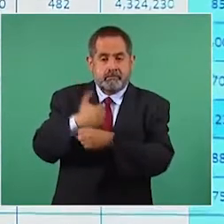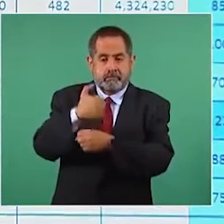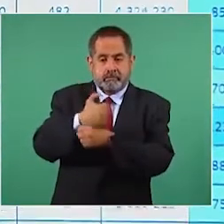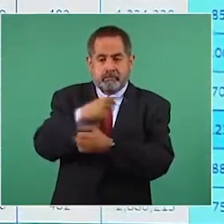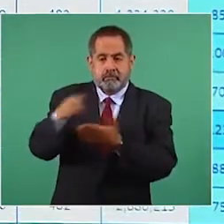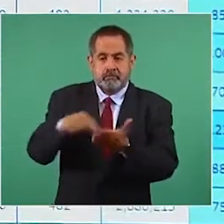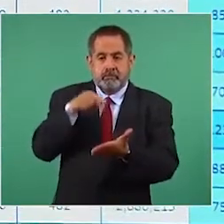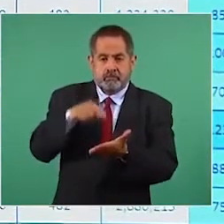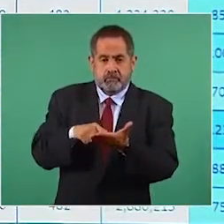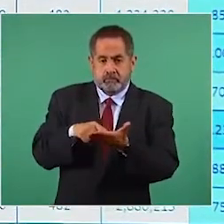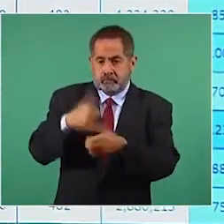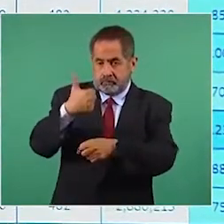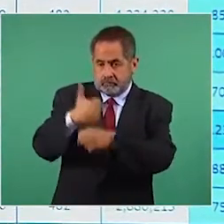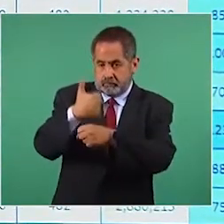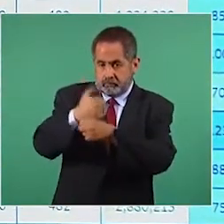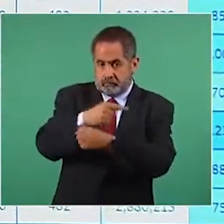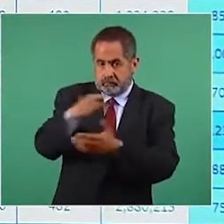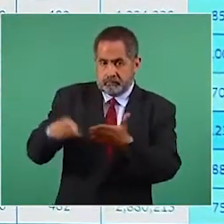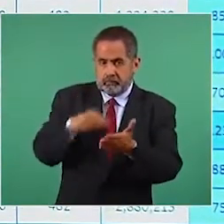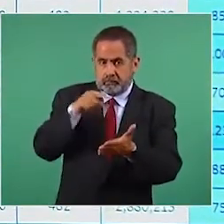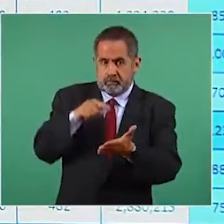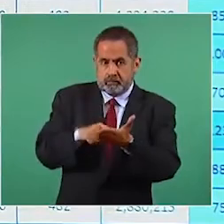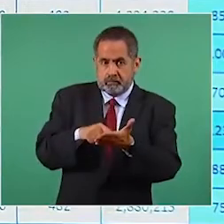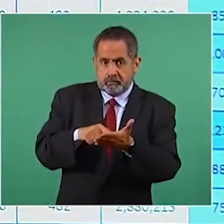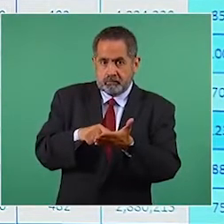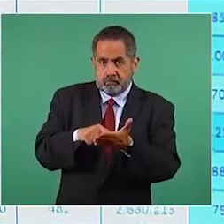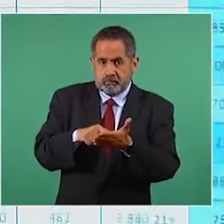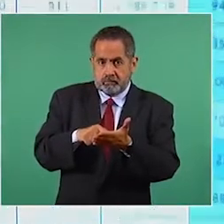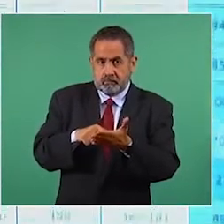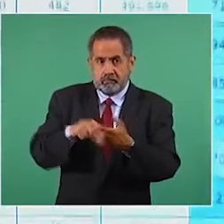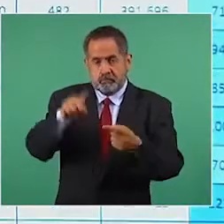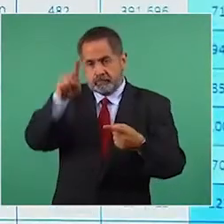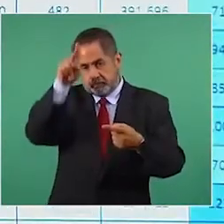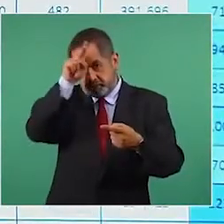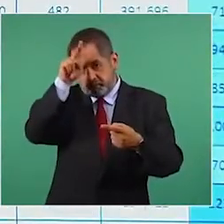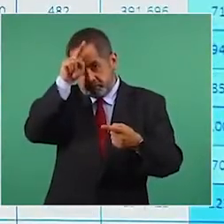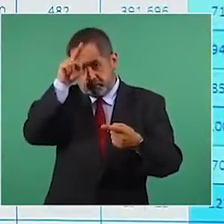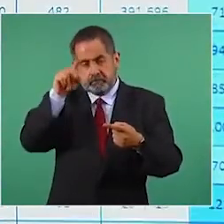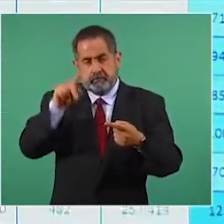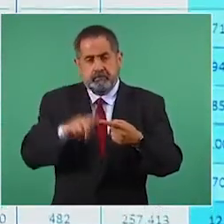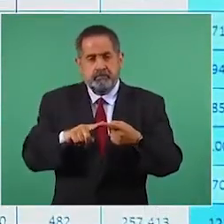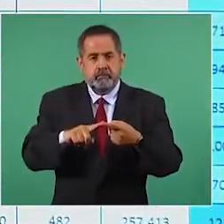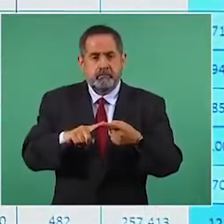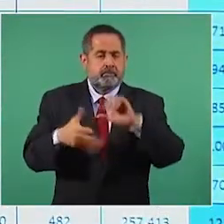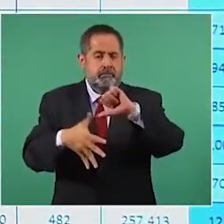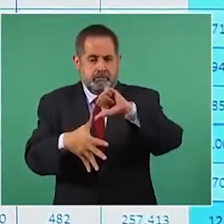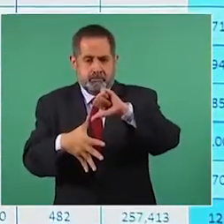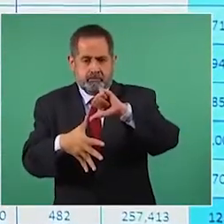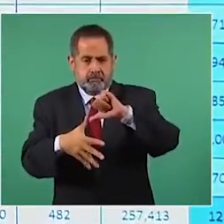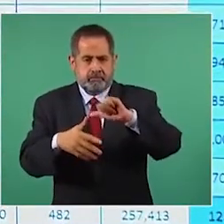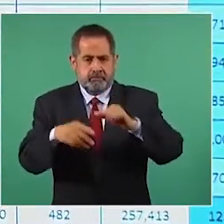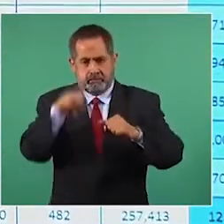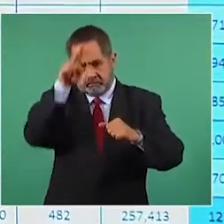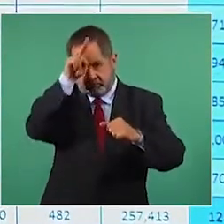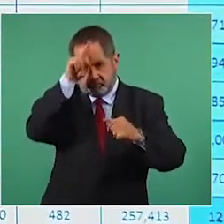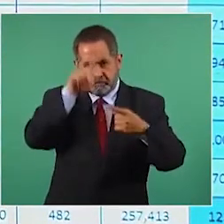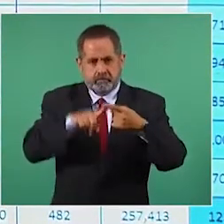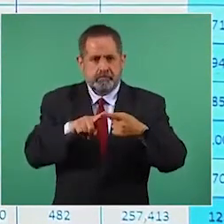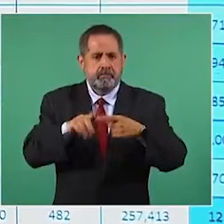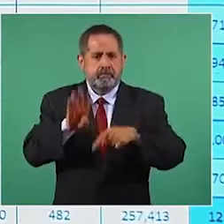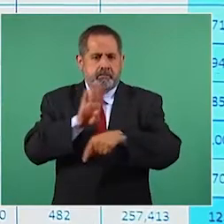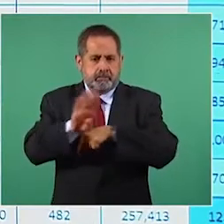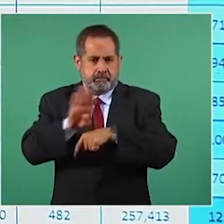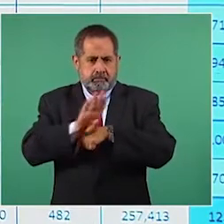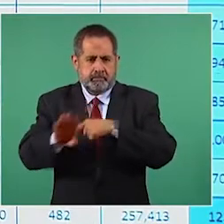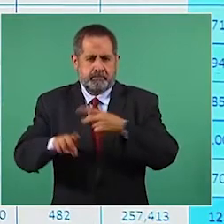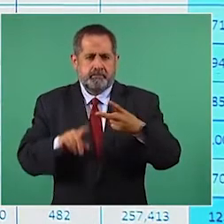sexto lugar. Es Perú, América Latina. Brasil,